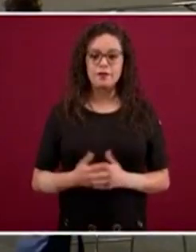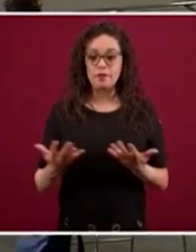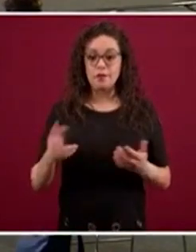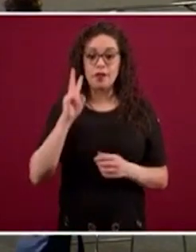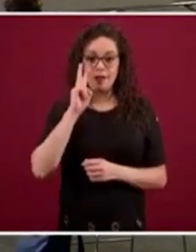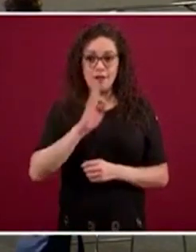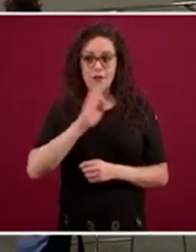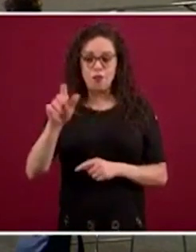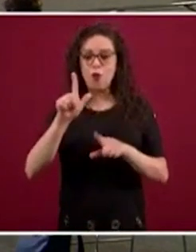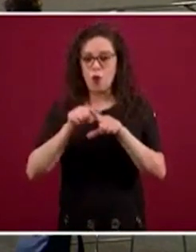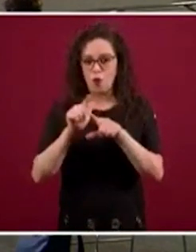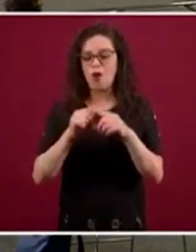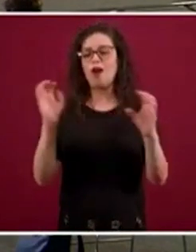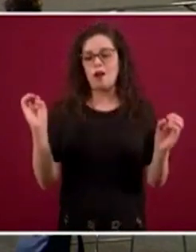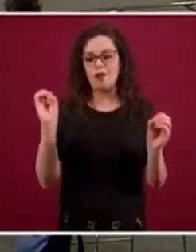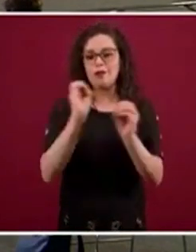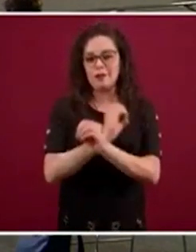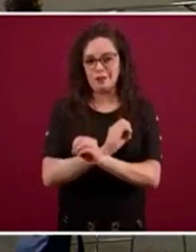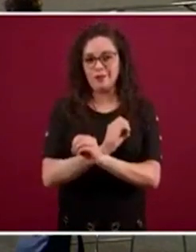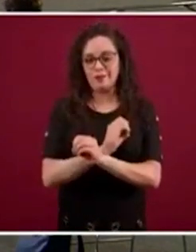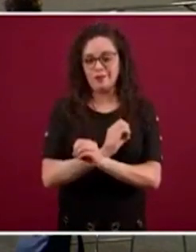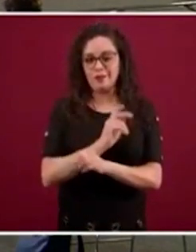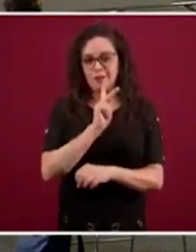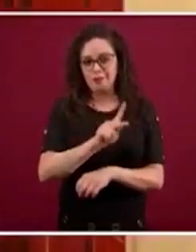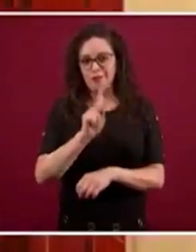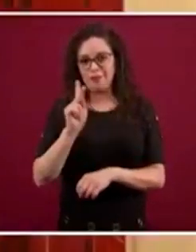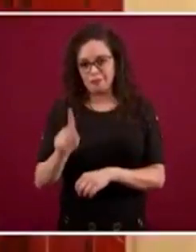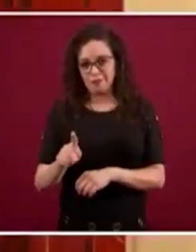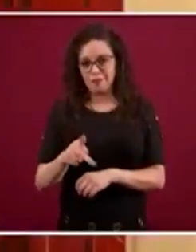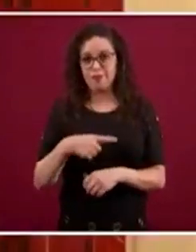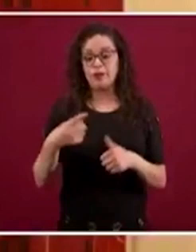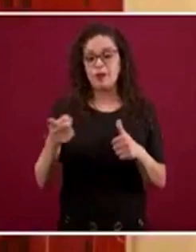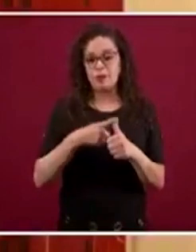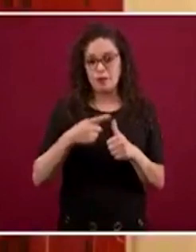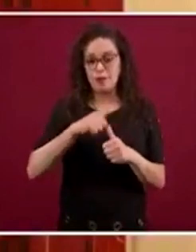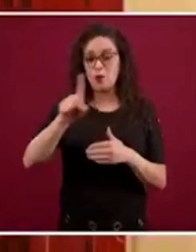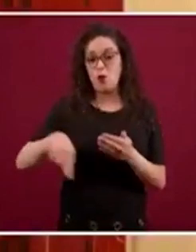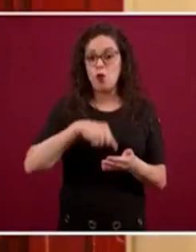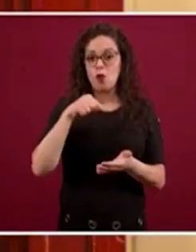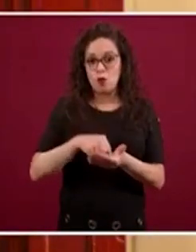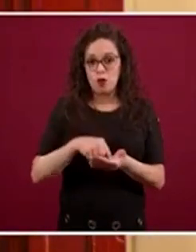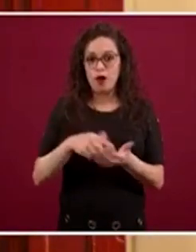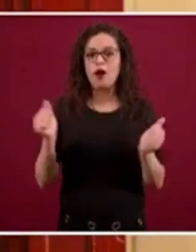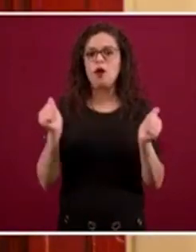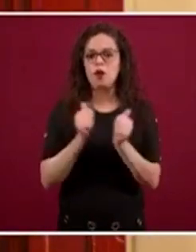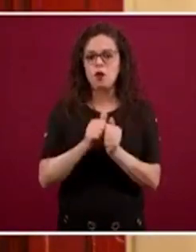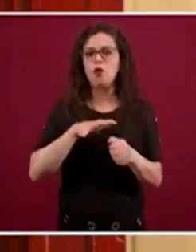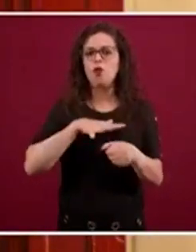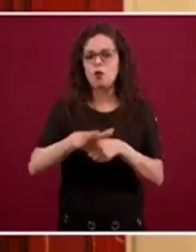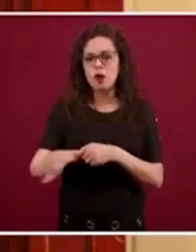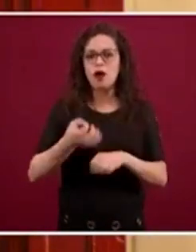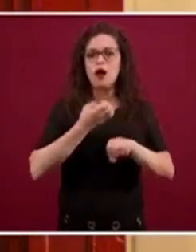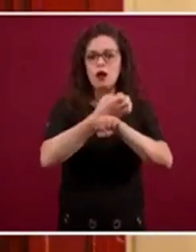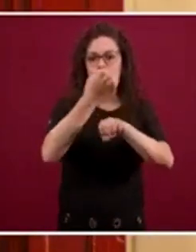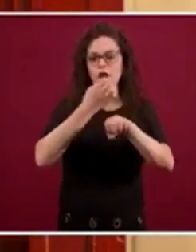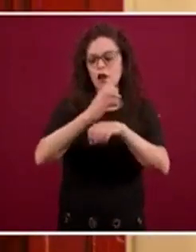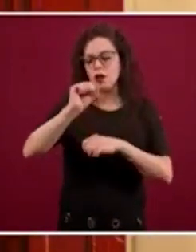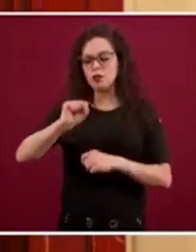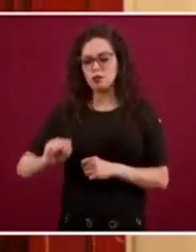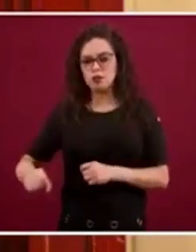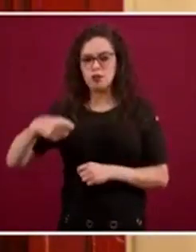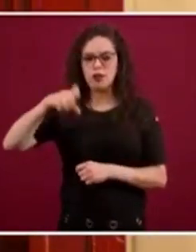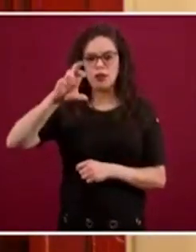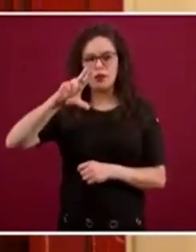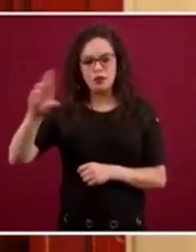oscura, teniendo también los primeros lugares junto con estados del sur, como Quintana Roo, y